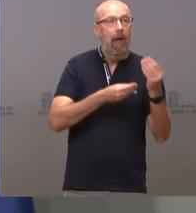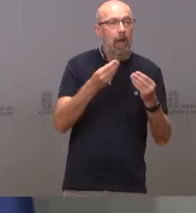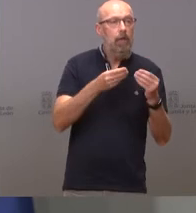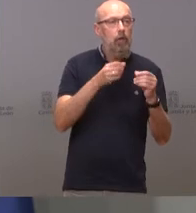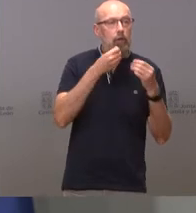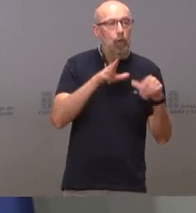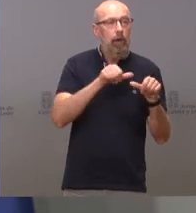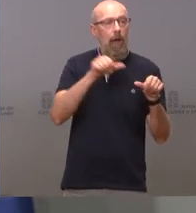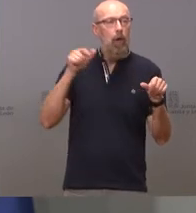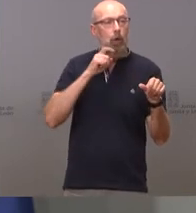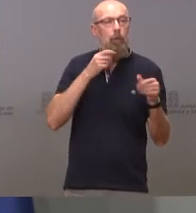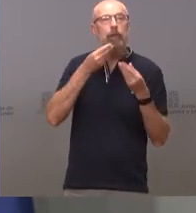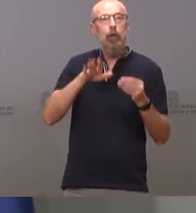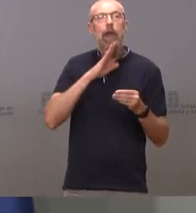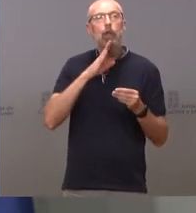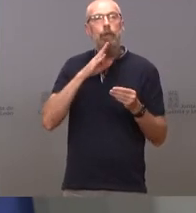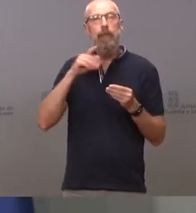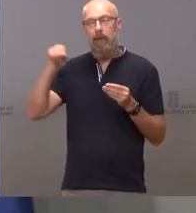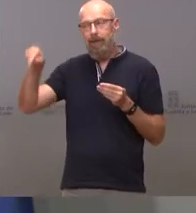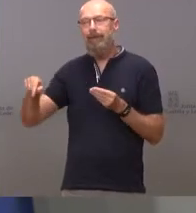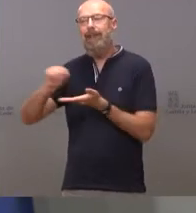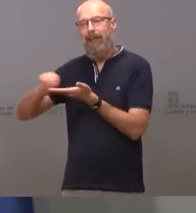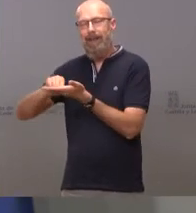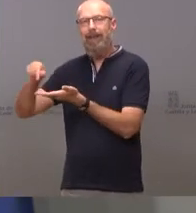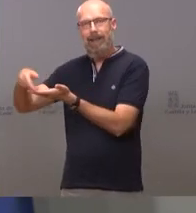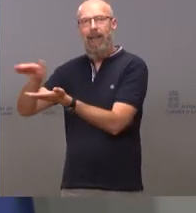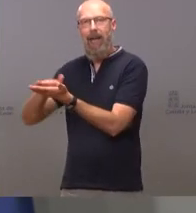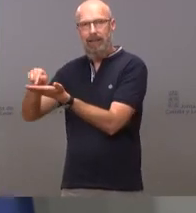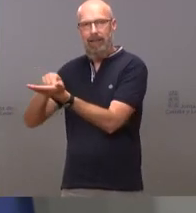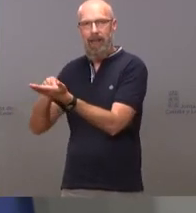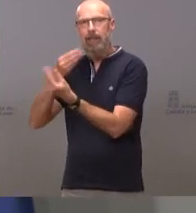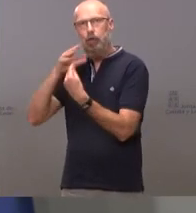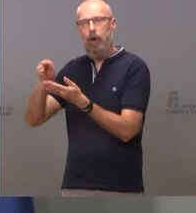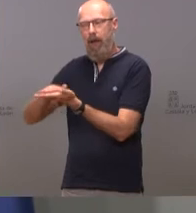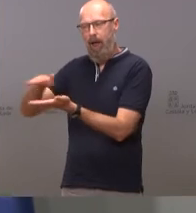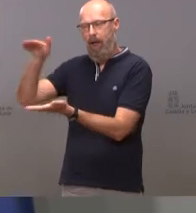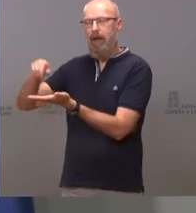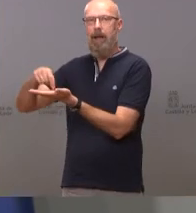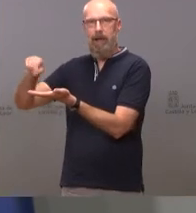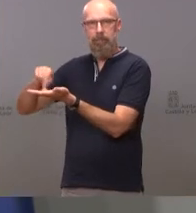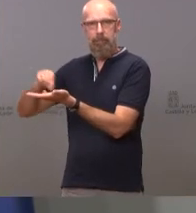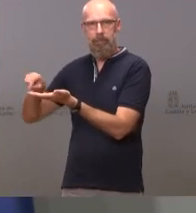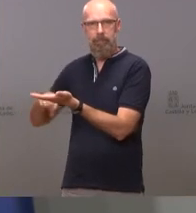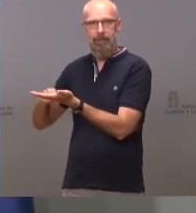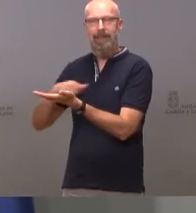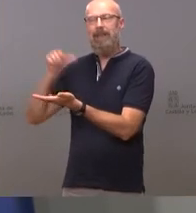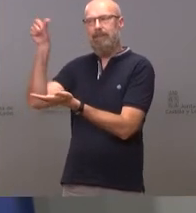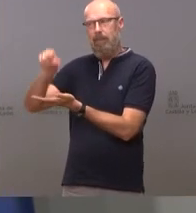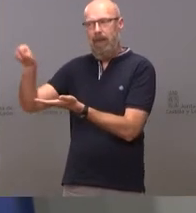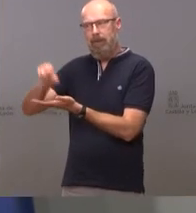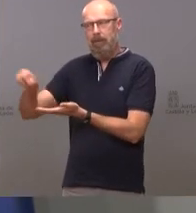la historia de las tomas de decisiones está escrita en esas actas donde se han reunido semana tras semana